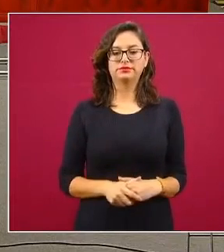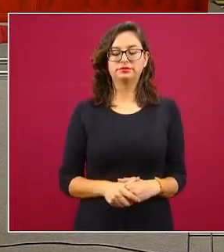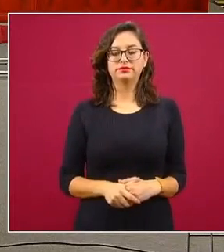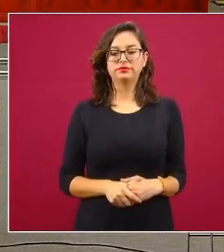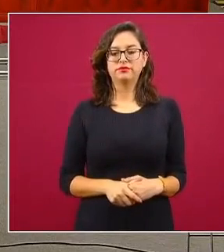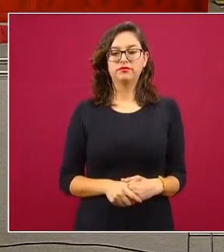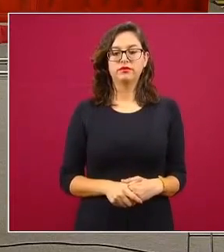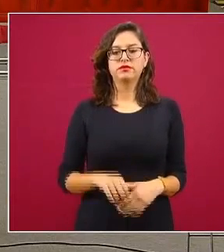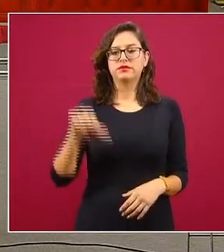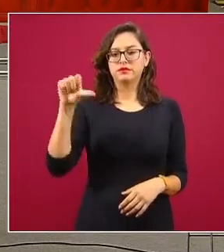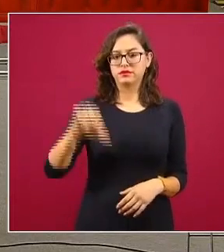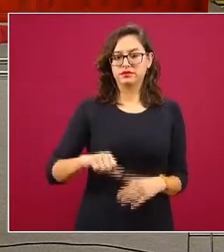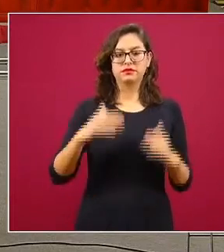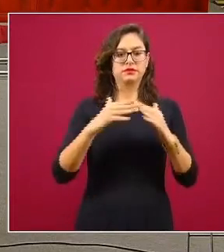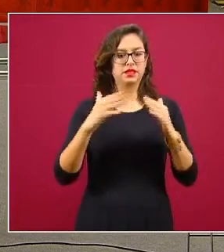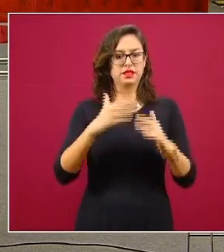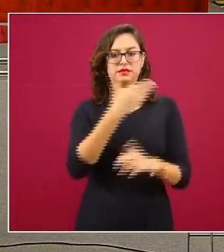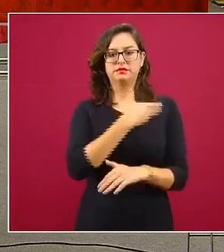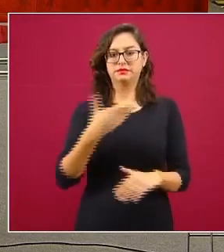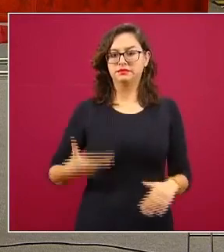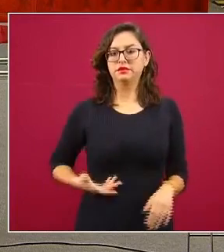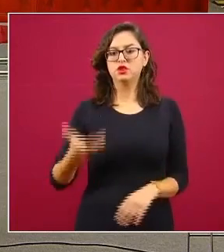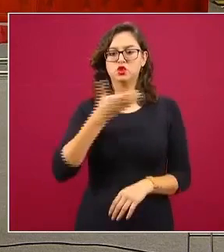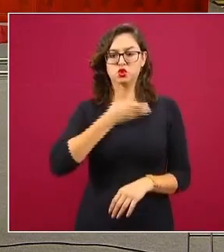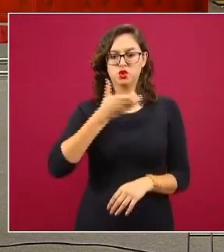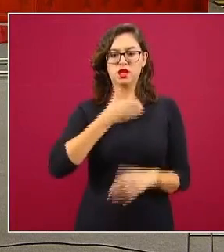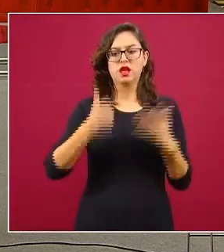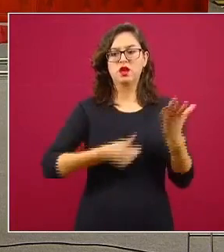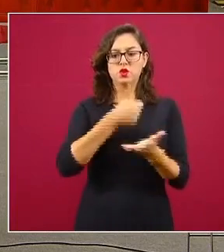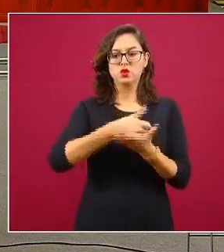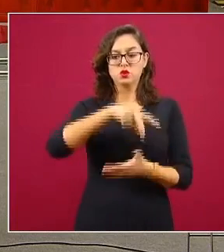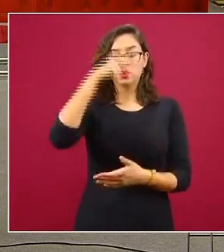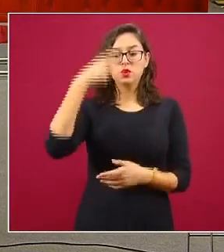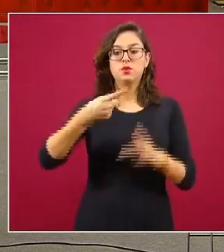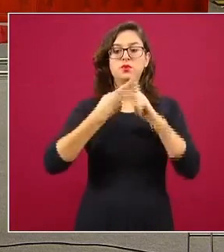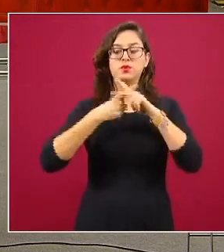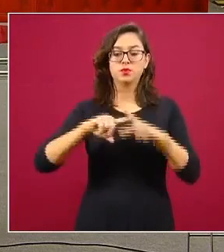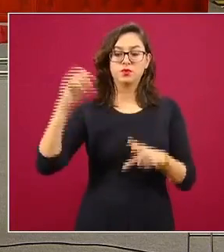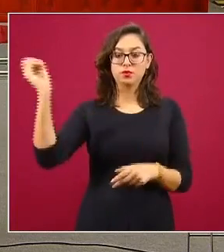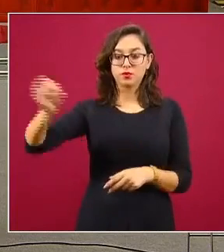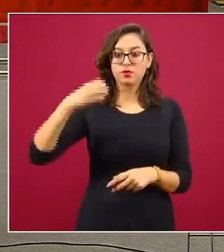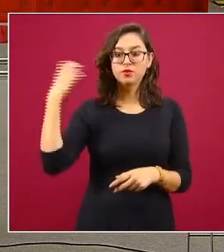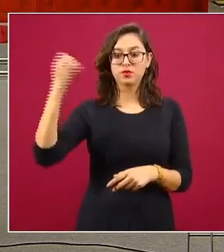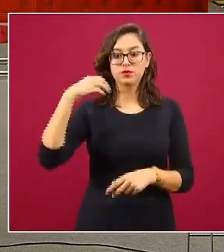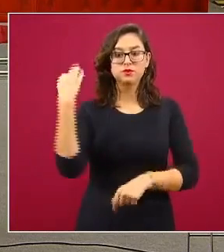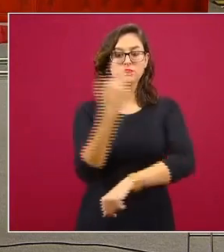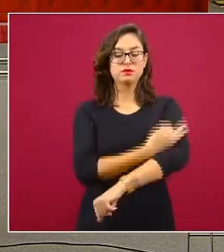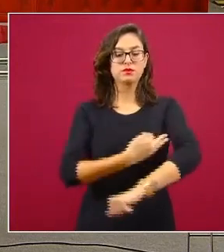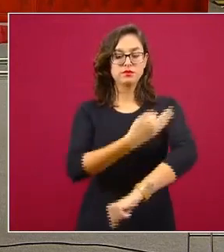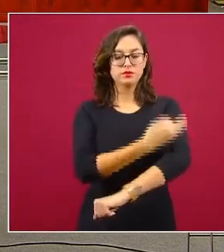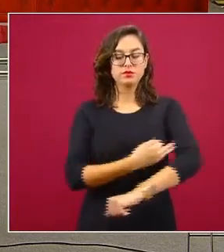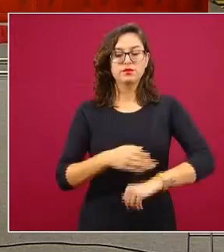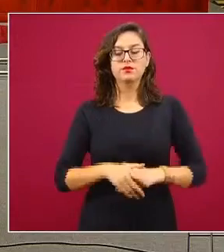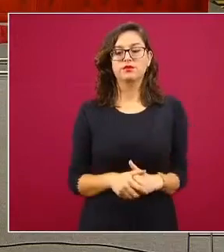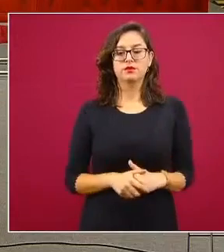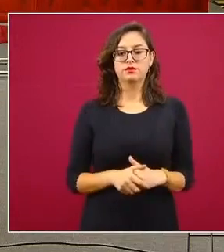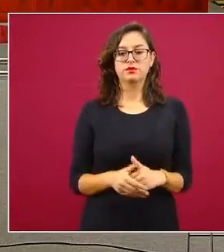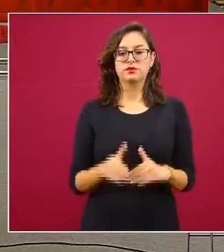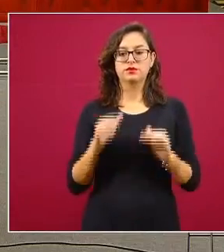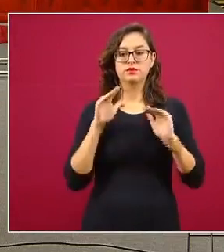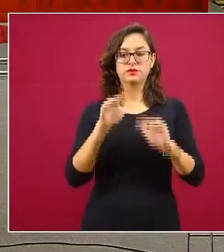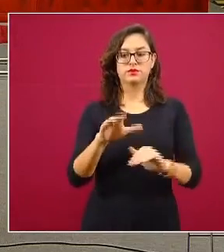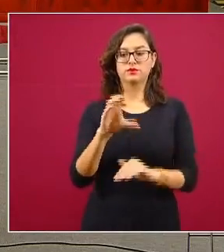estamos en el Palacio Nacional y vamos a dar inicio a la conferencia de prensa expertina sobre